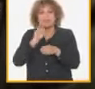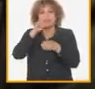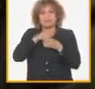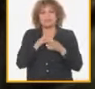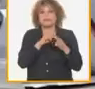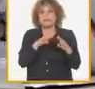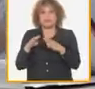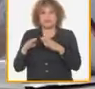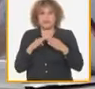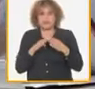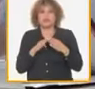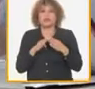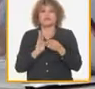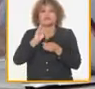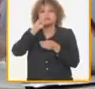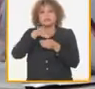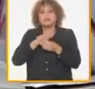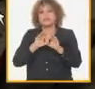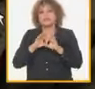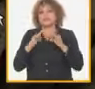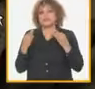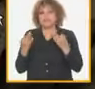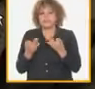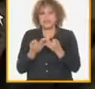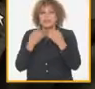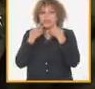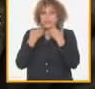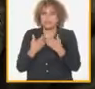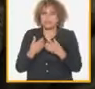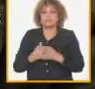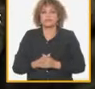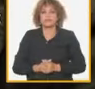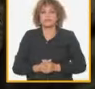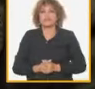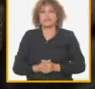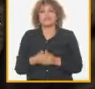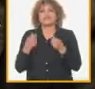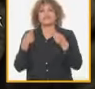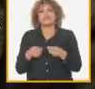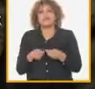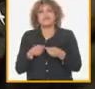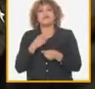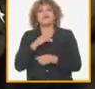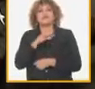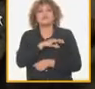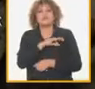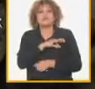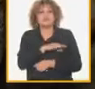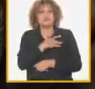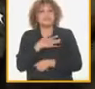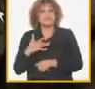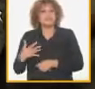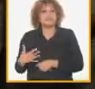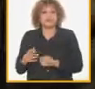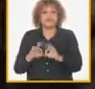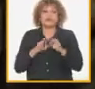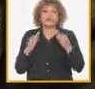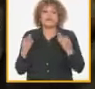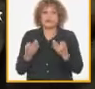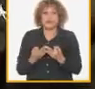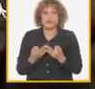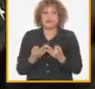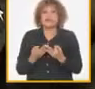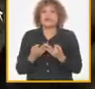en la familia por lo tanto hay que tocar la fibra sensible de la familia ponerle el combate darle las